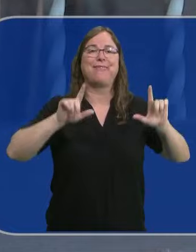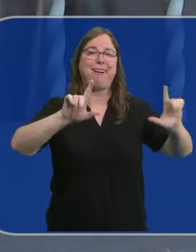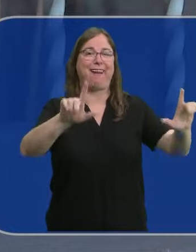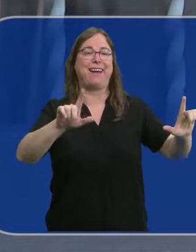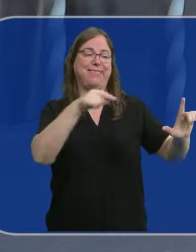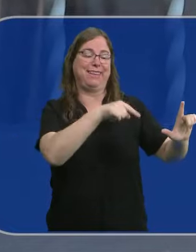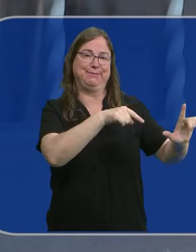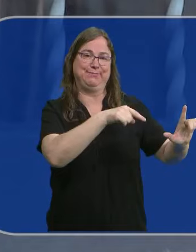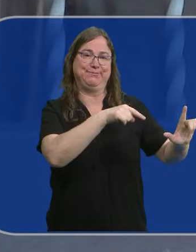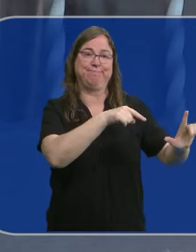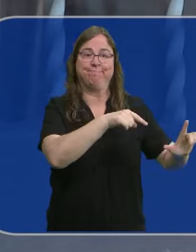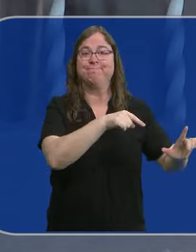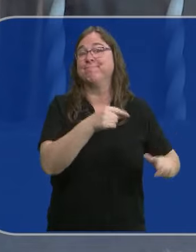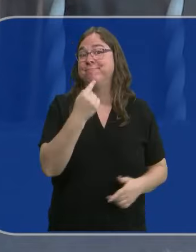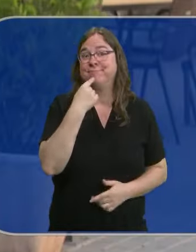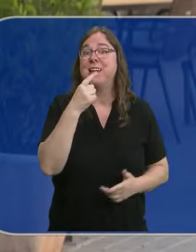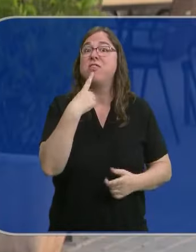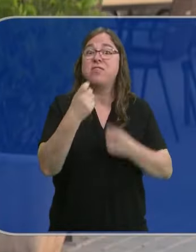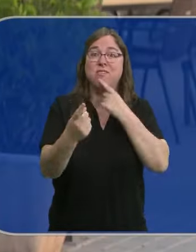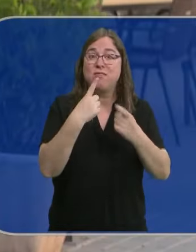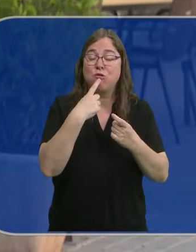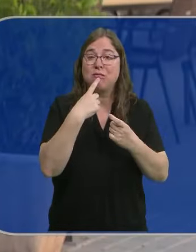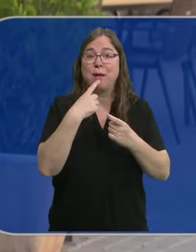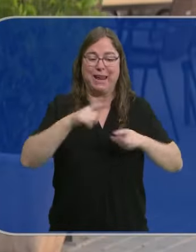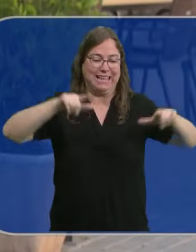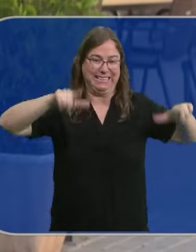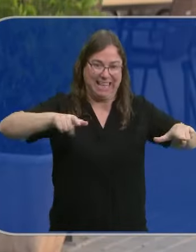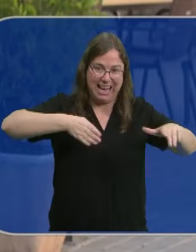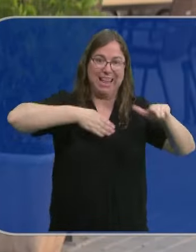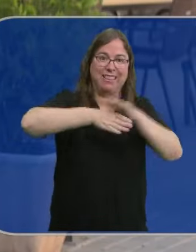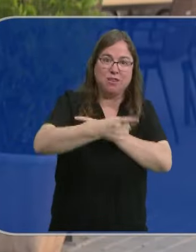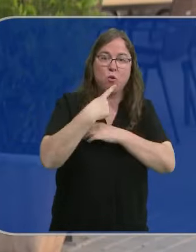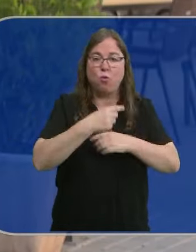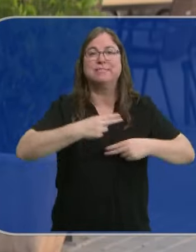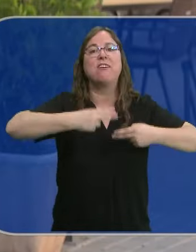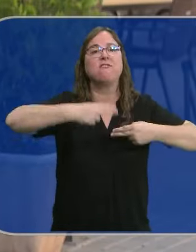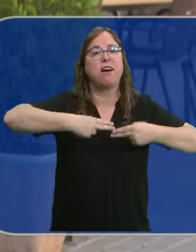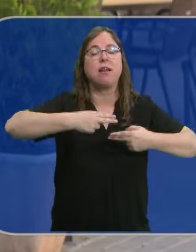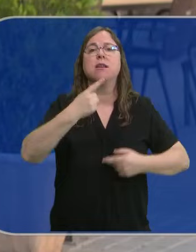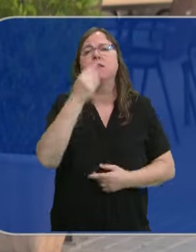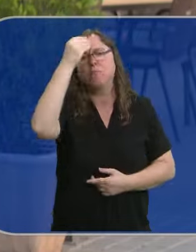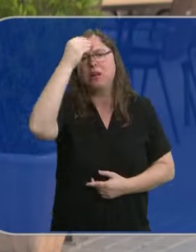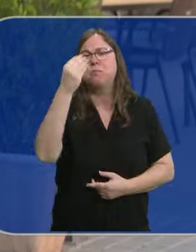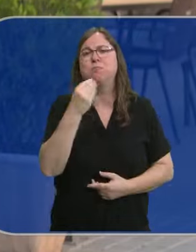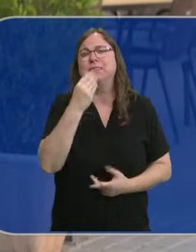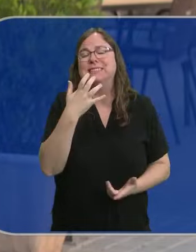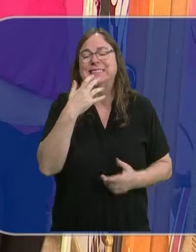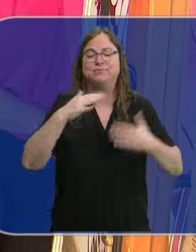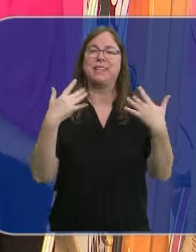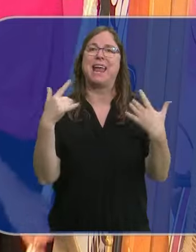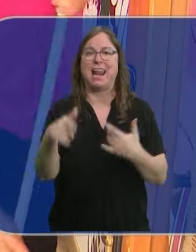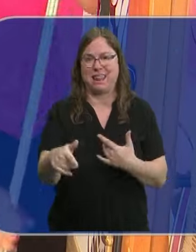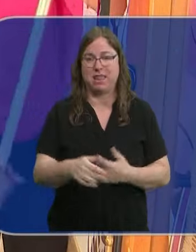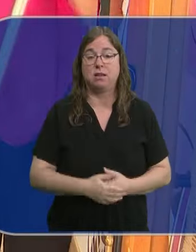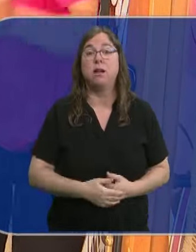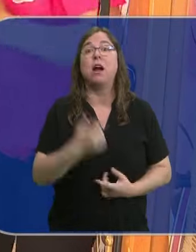carteles como estos. Si ya tenemos dificultades para atender una sala, para atender una barra, imagínate para atender una terraza.